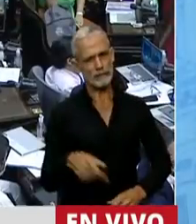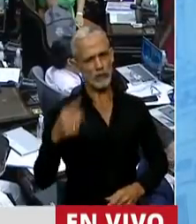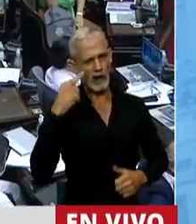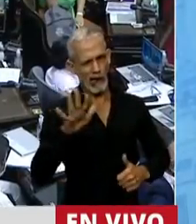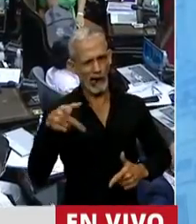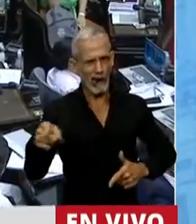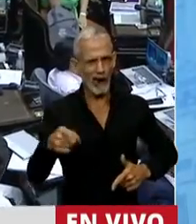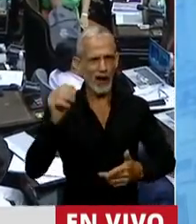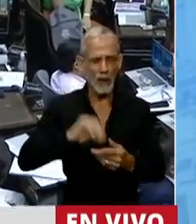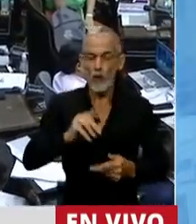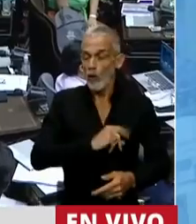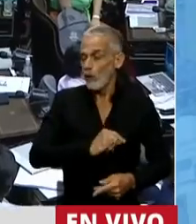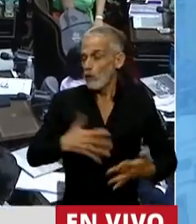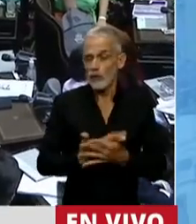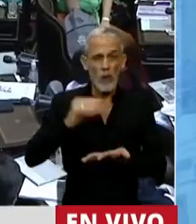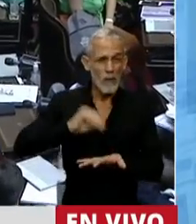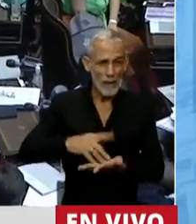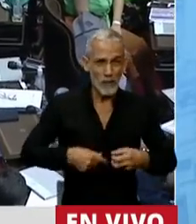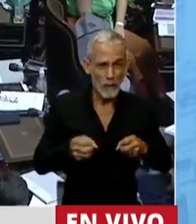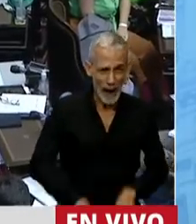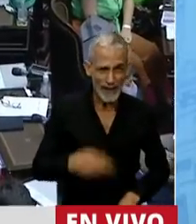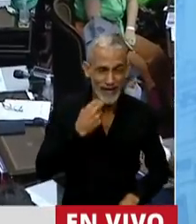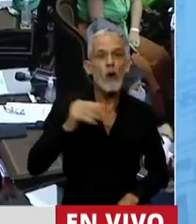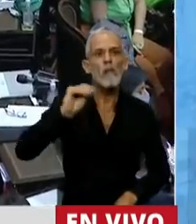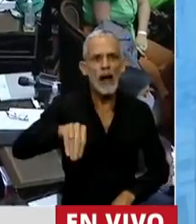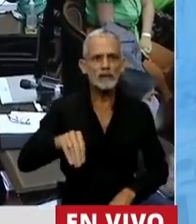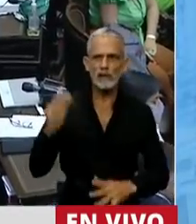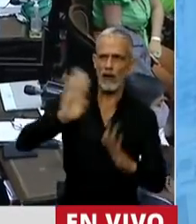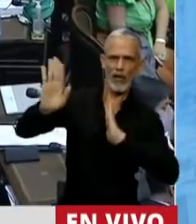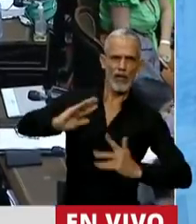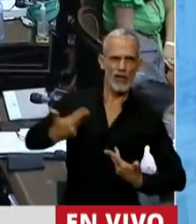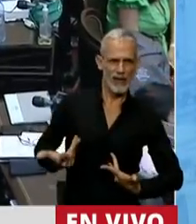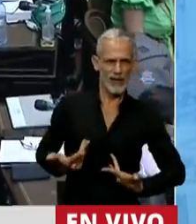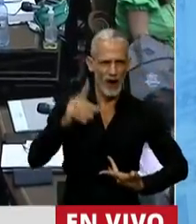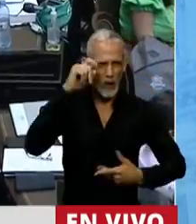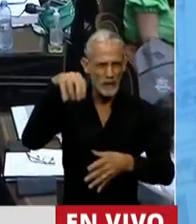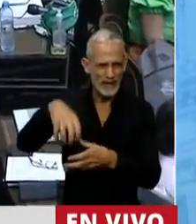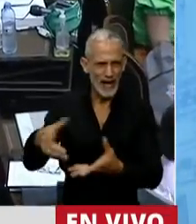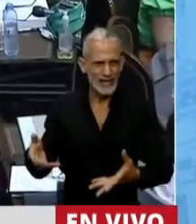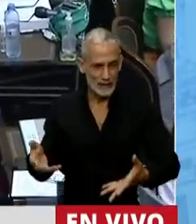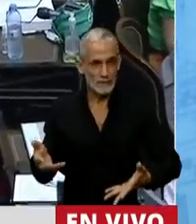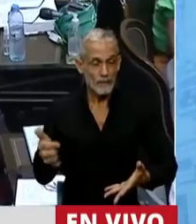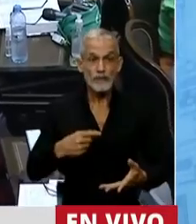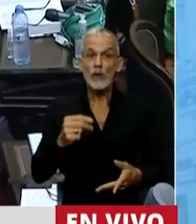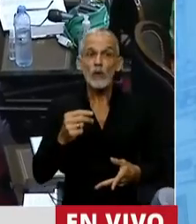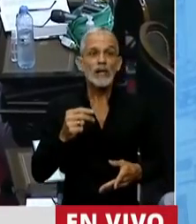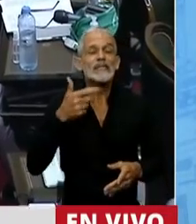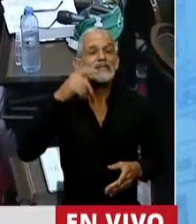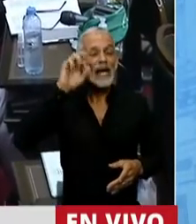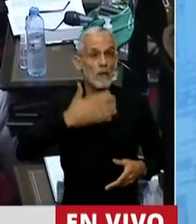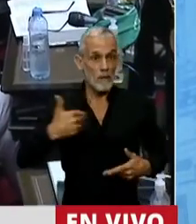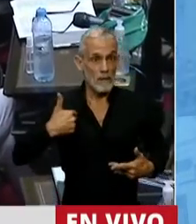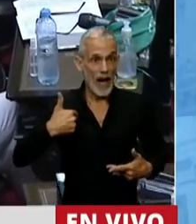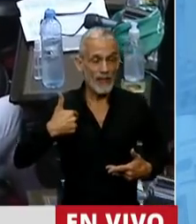sumando más dolor al dolor de esa pérdida. Porque la maternidad, señor Presidente,